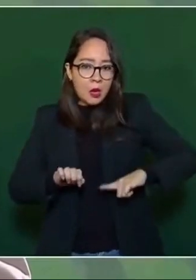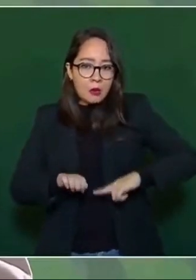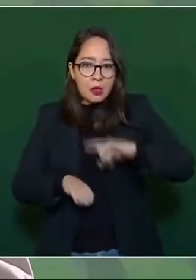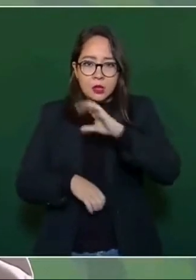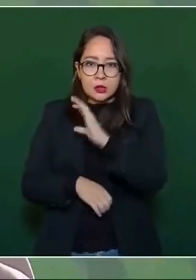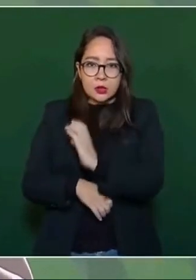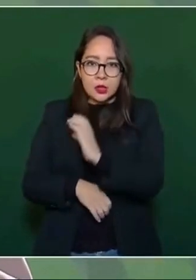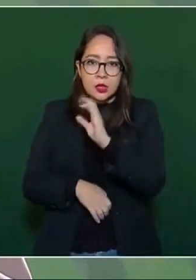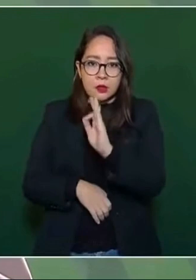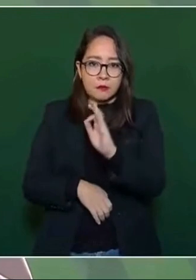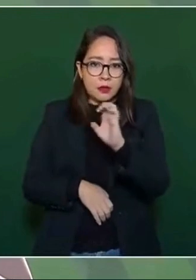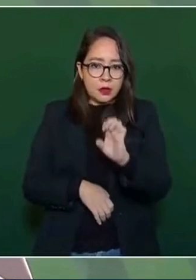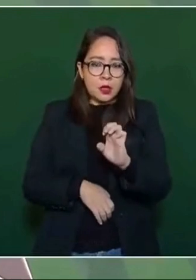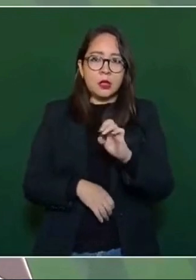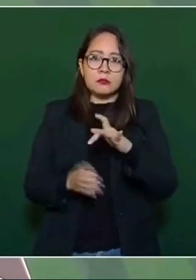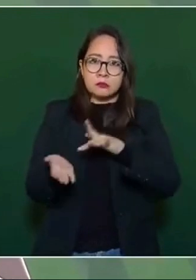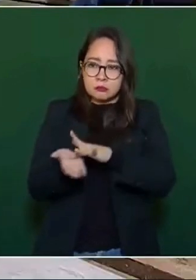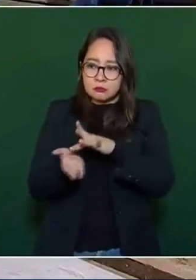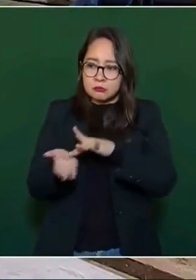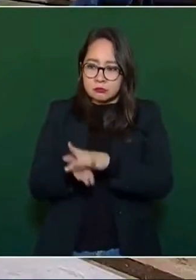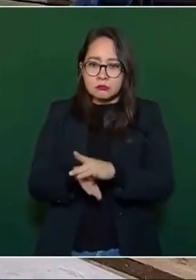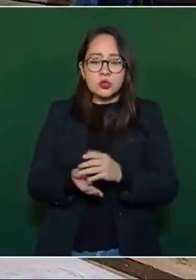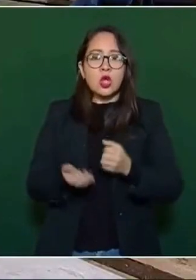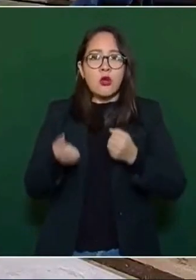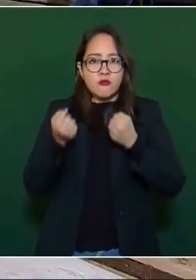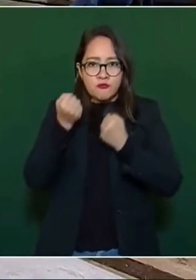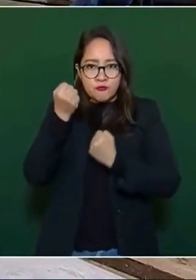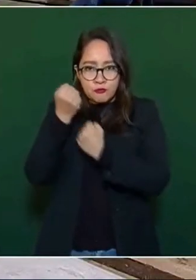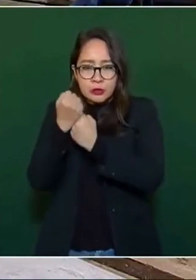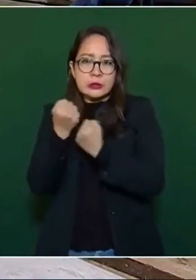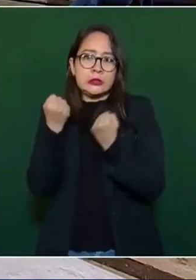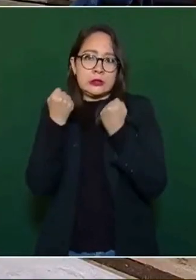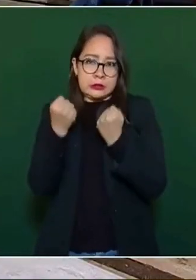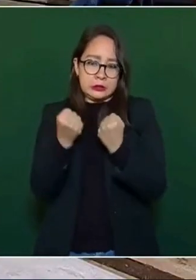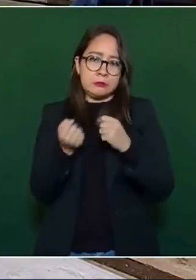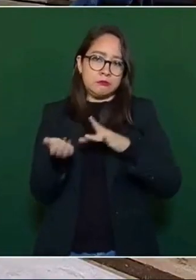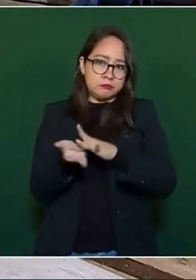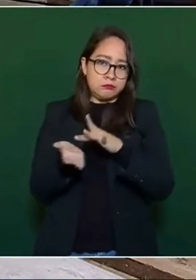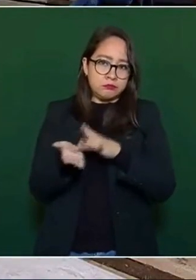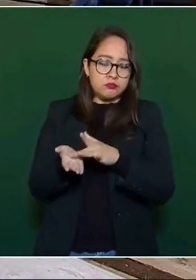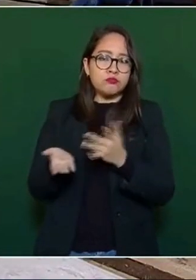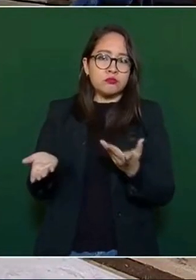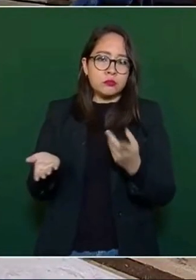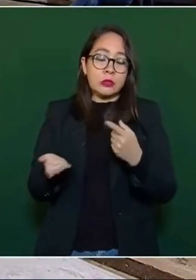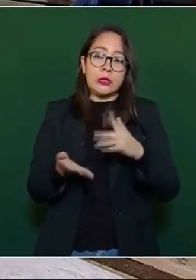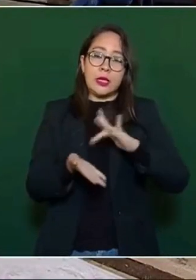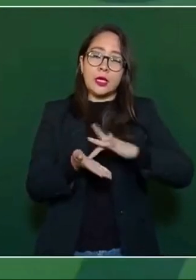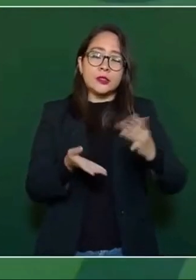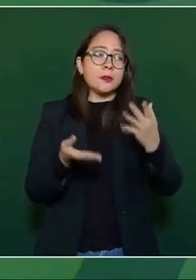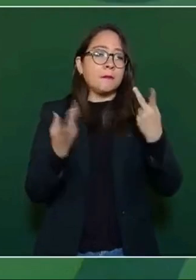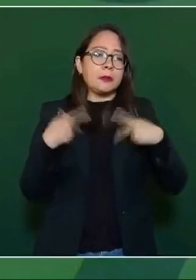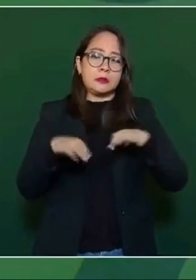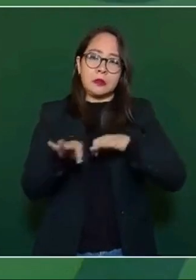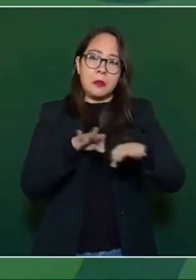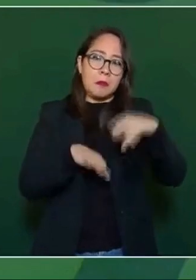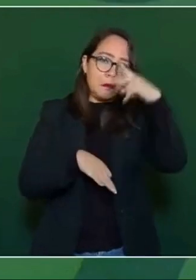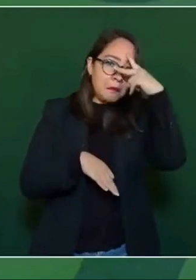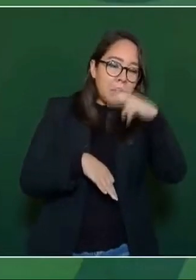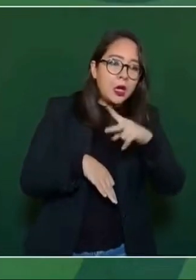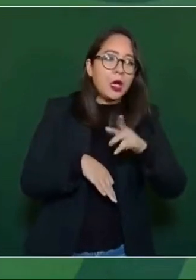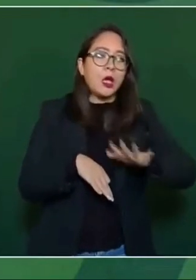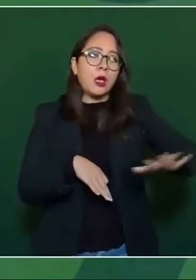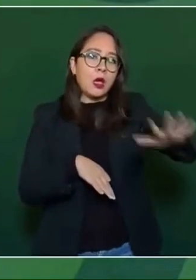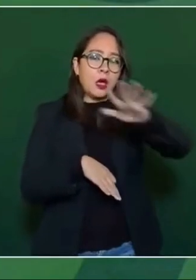fortaleciendo. Agradecerle a los trabajadores de México, los trabajadores electricistas, a los